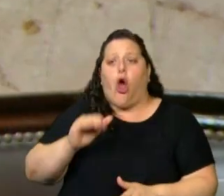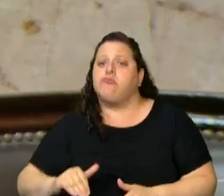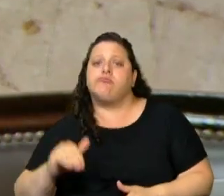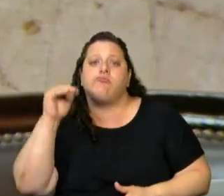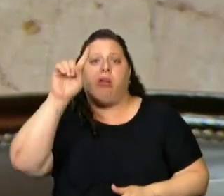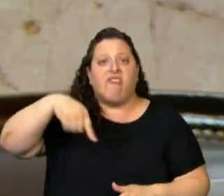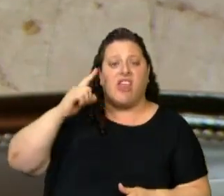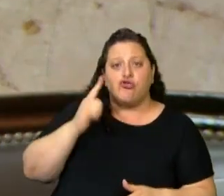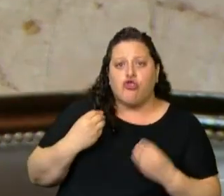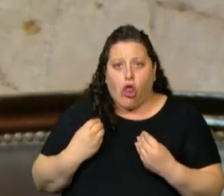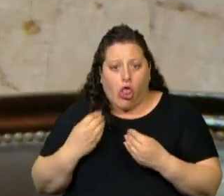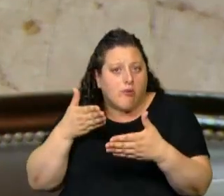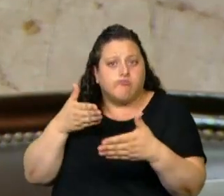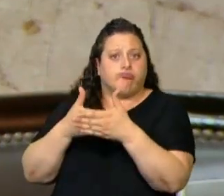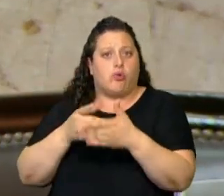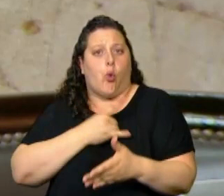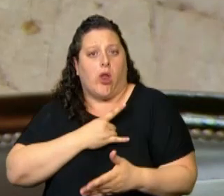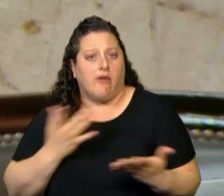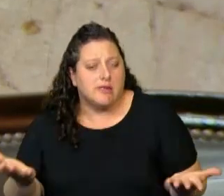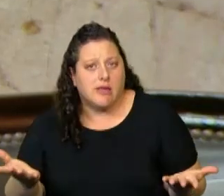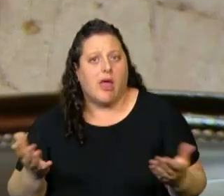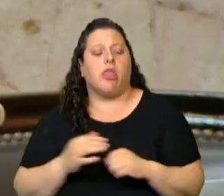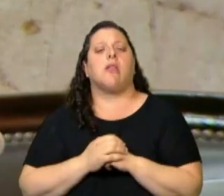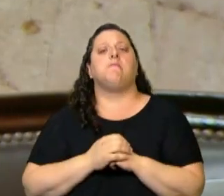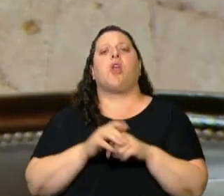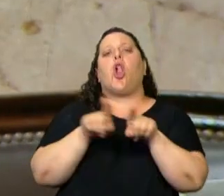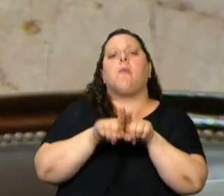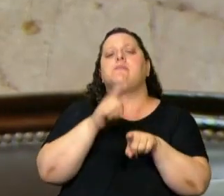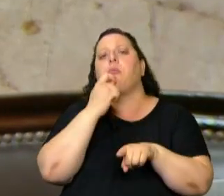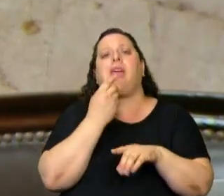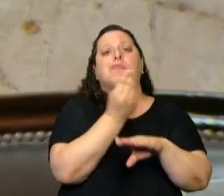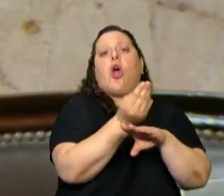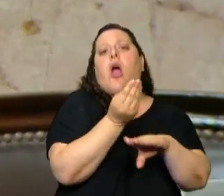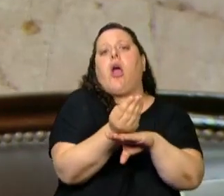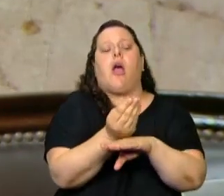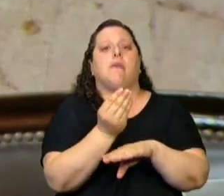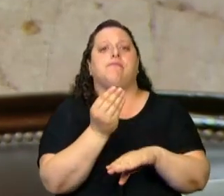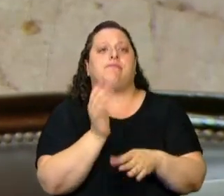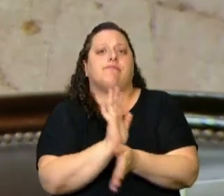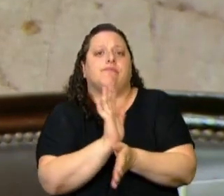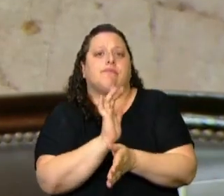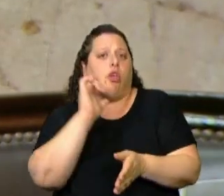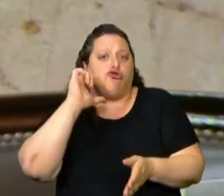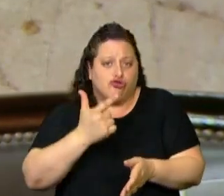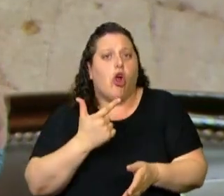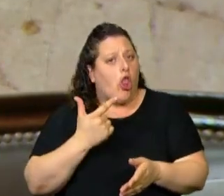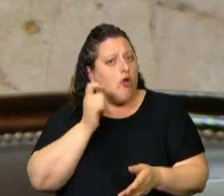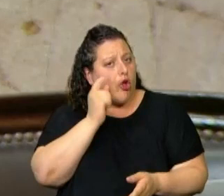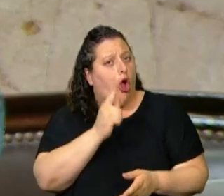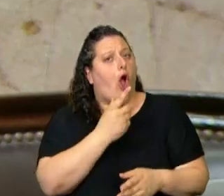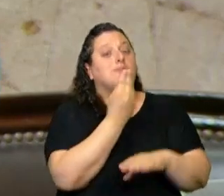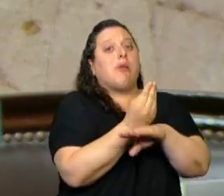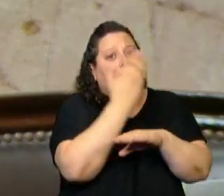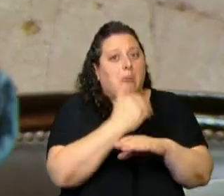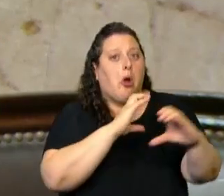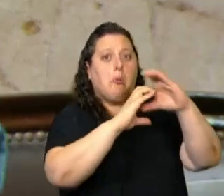Algunos espacios laborales que incorporan a personas sordas para cumplir con determinados cupos, pero después no saben comunicarse con esa persona, entonces se